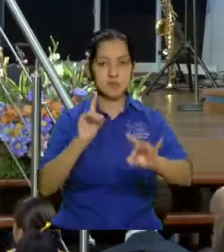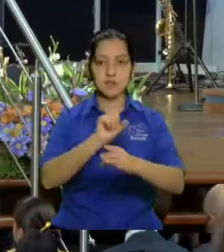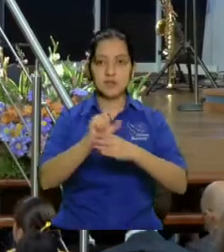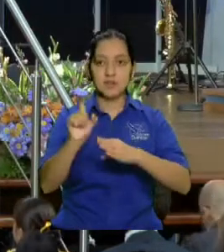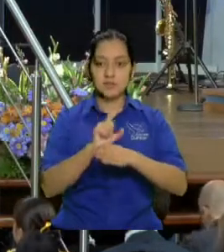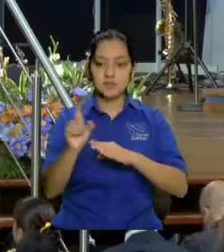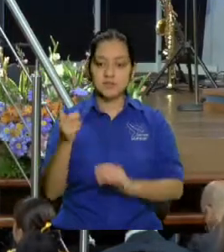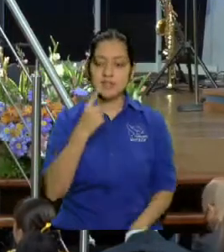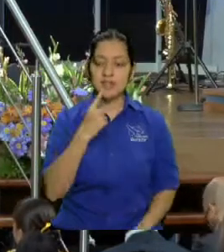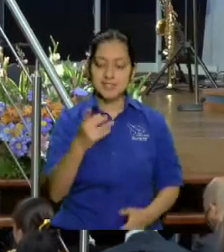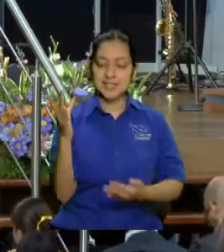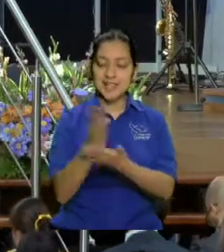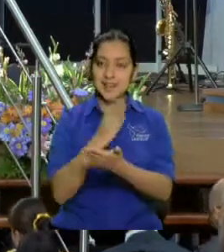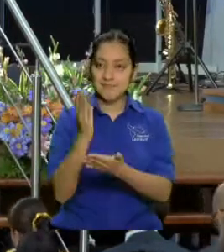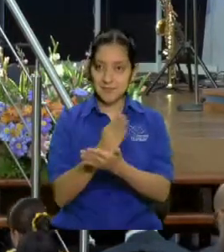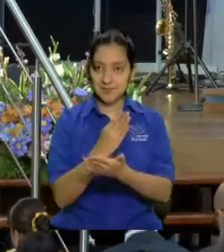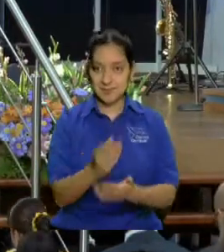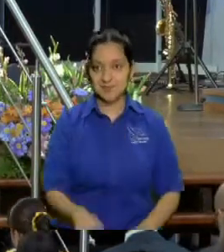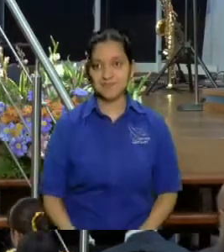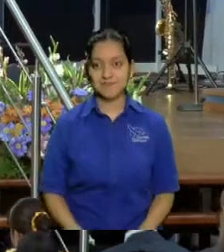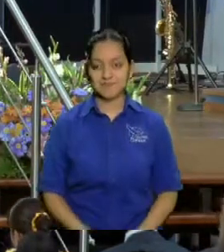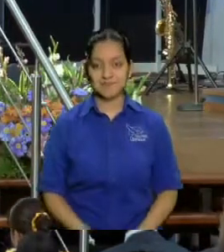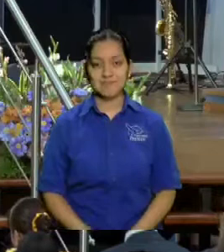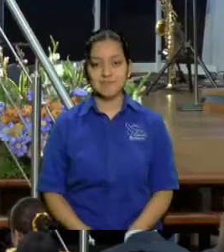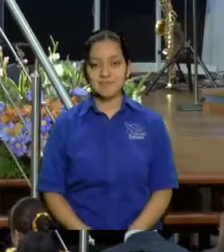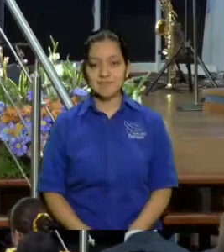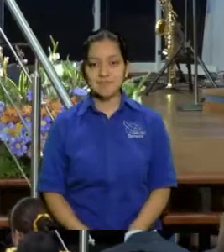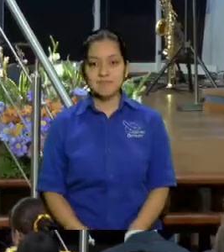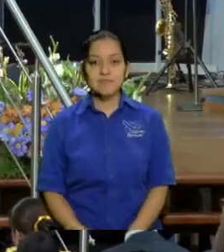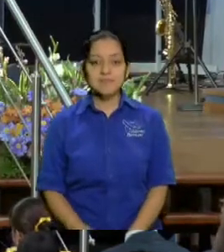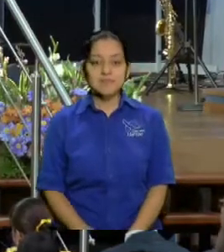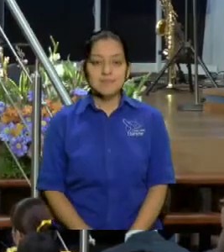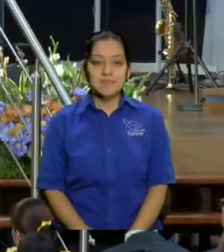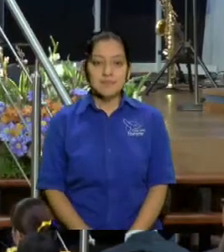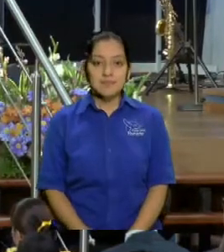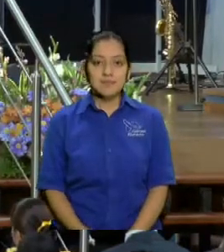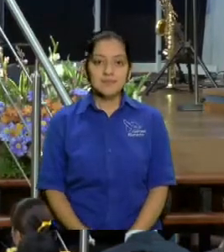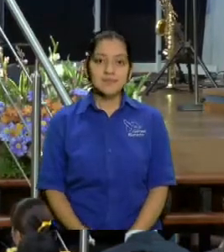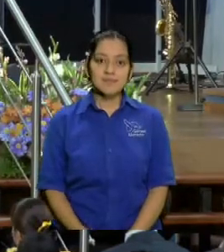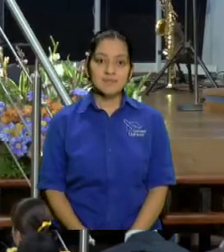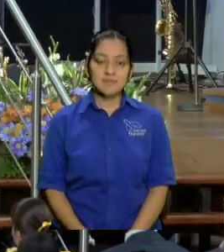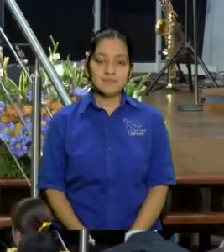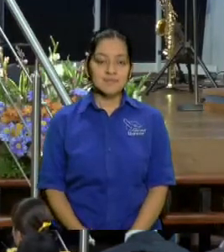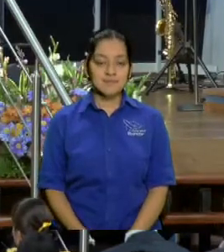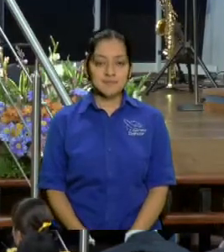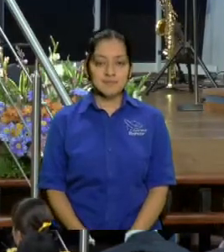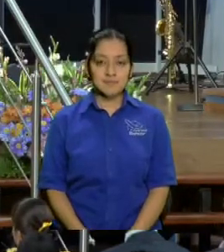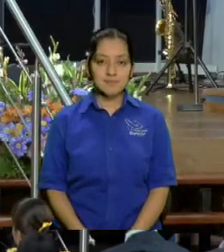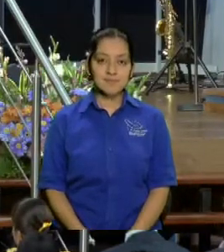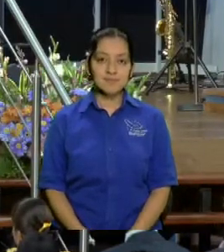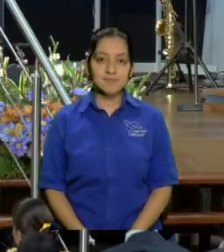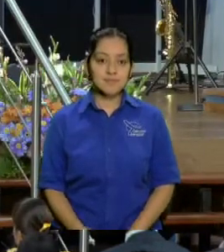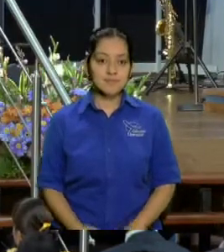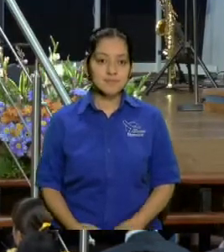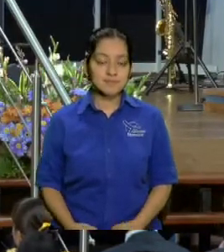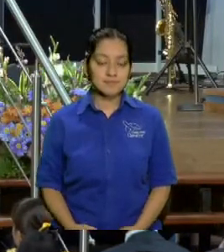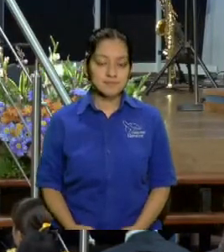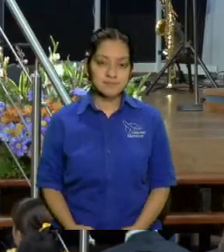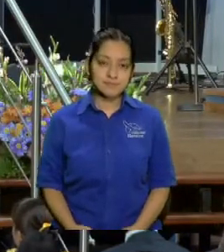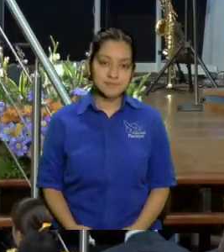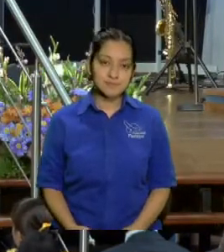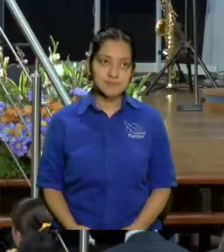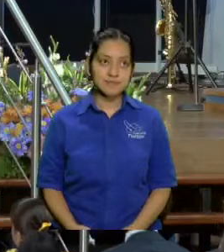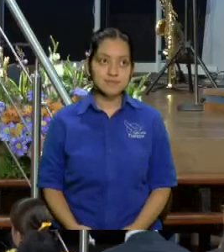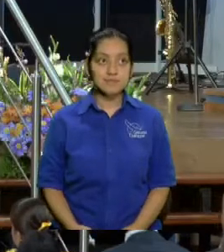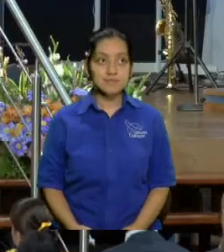acerca de las puertas si solo 10 minutos me quedan pero espéreme un ratito espéreme un ratito si me espera ¿verdad? 10